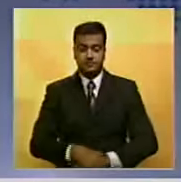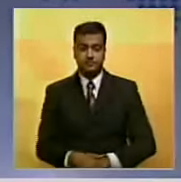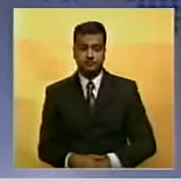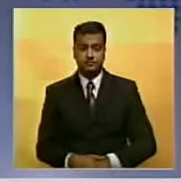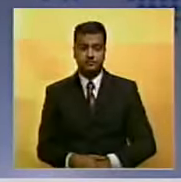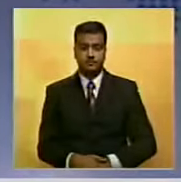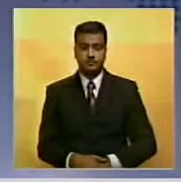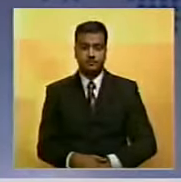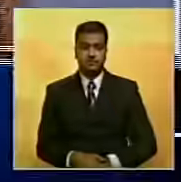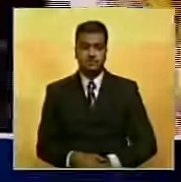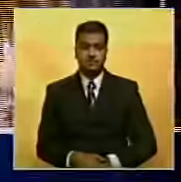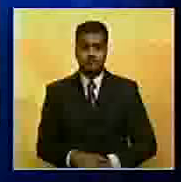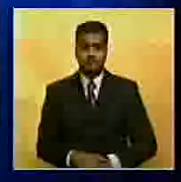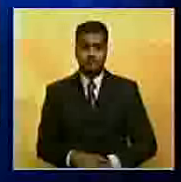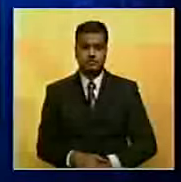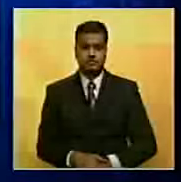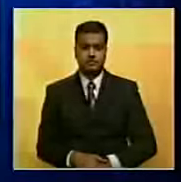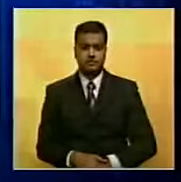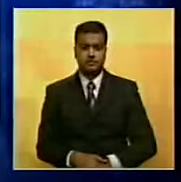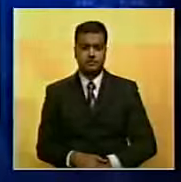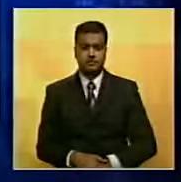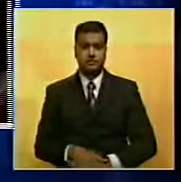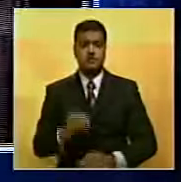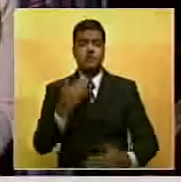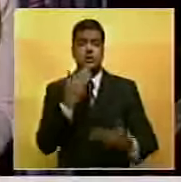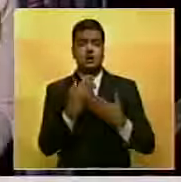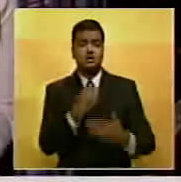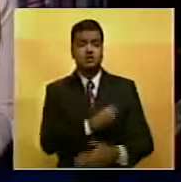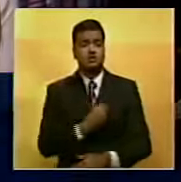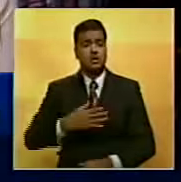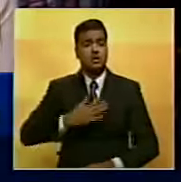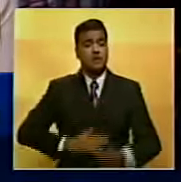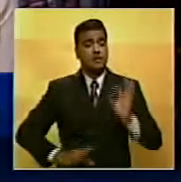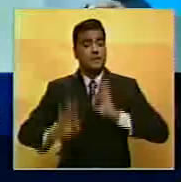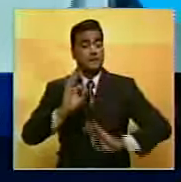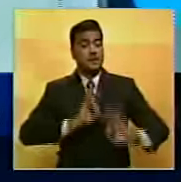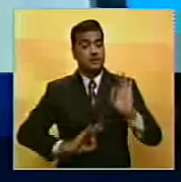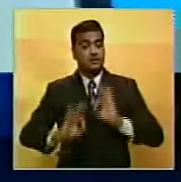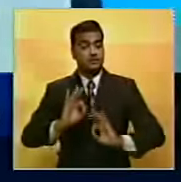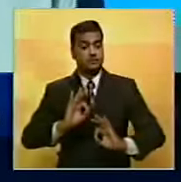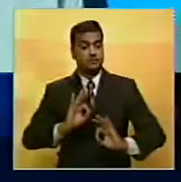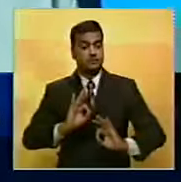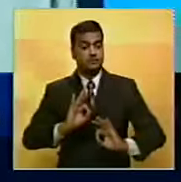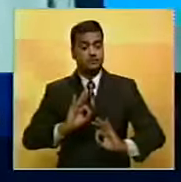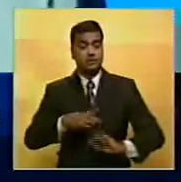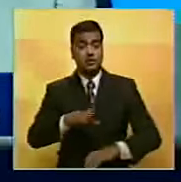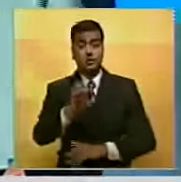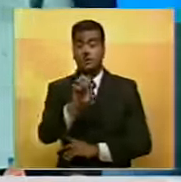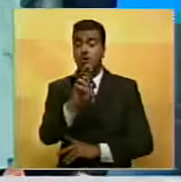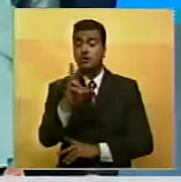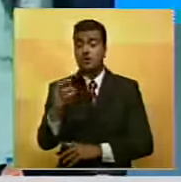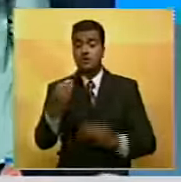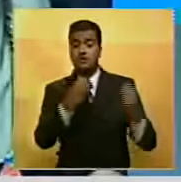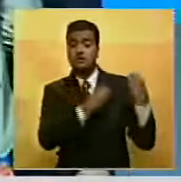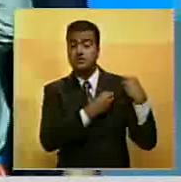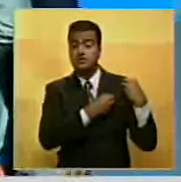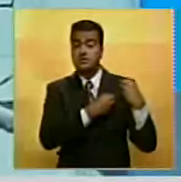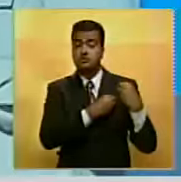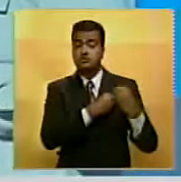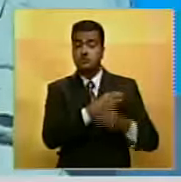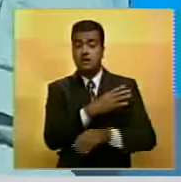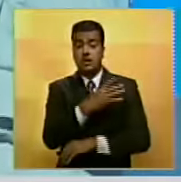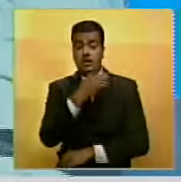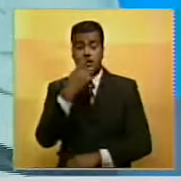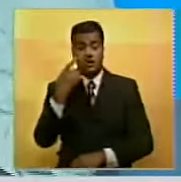Adelante Diana, te escuchamos. Gracias, efectivamente nos encontramos desde el Teatro Principal, en donde Héctor Rodríguez, jefe del bloque de La Patria, se